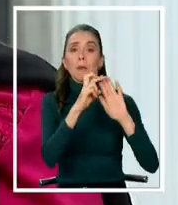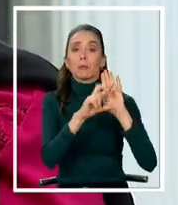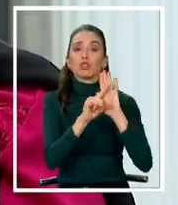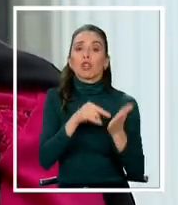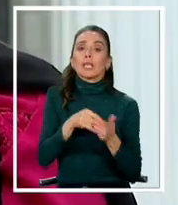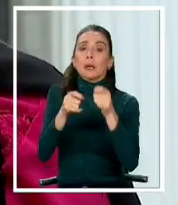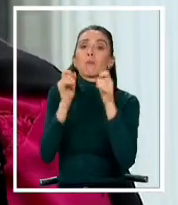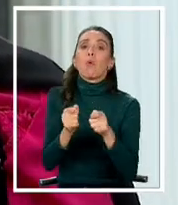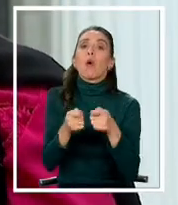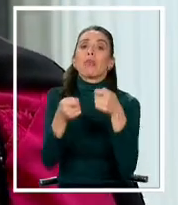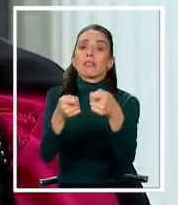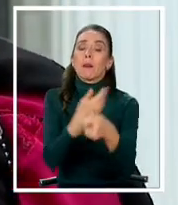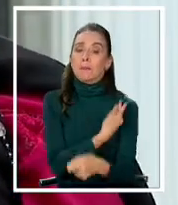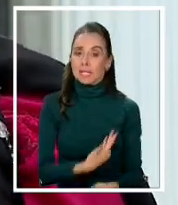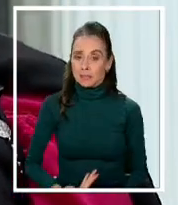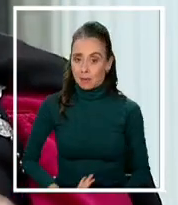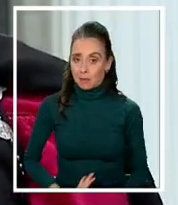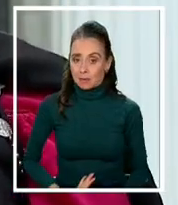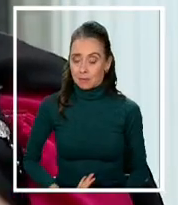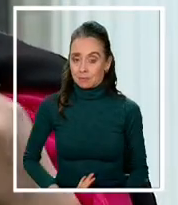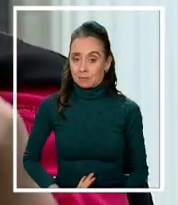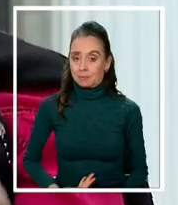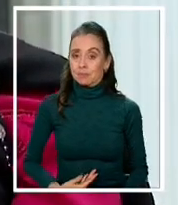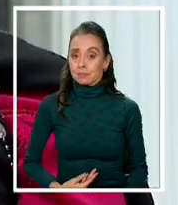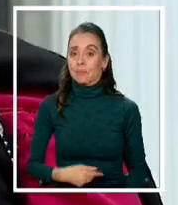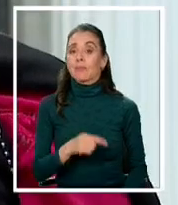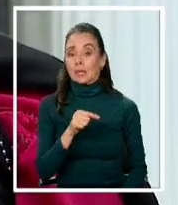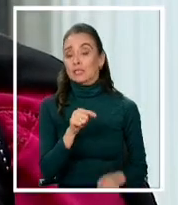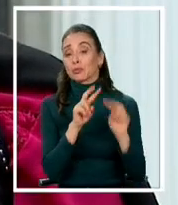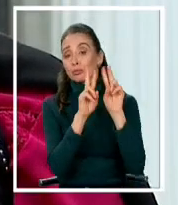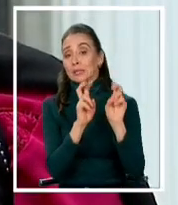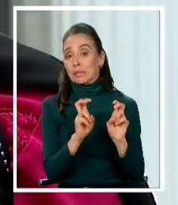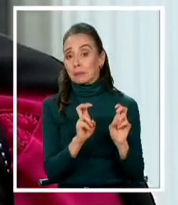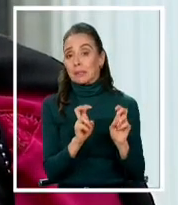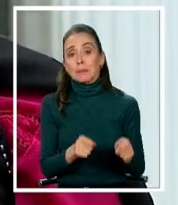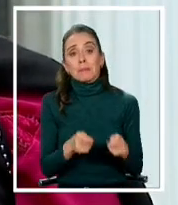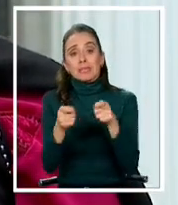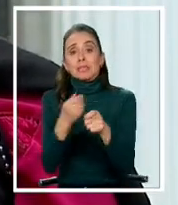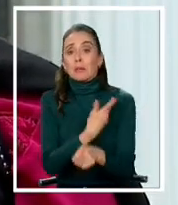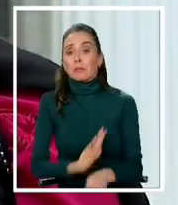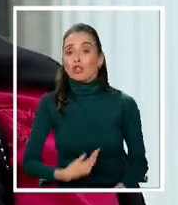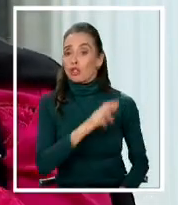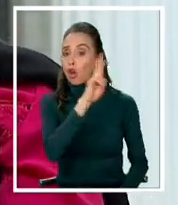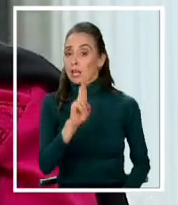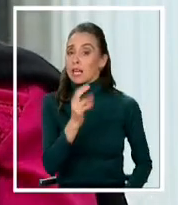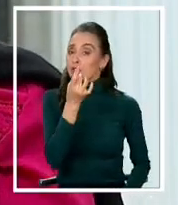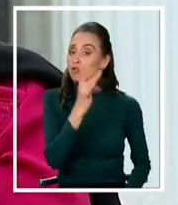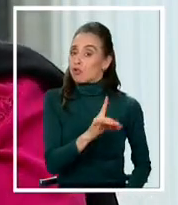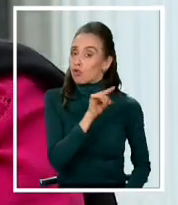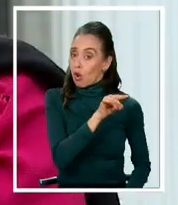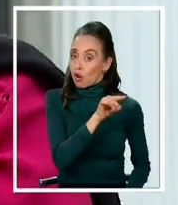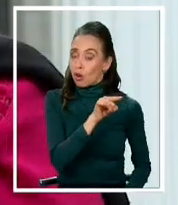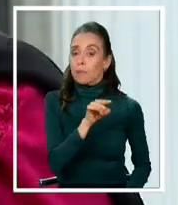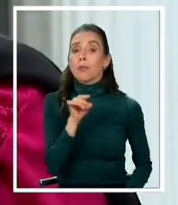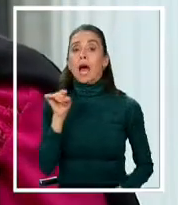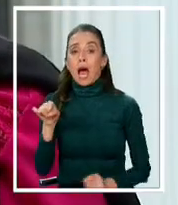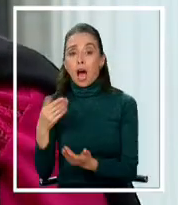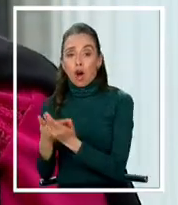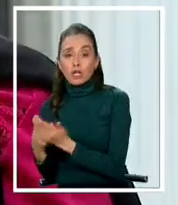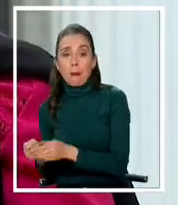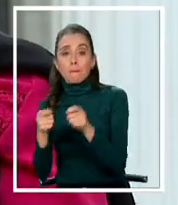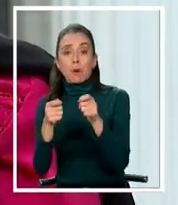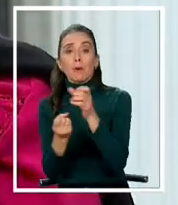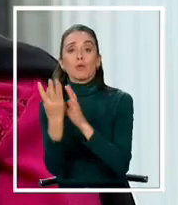que habían materias o asuntos que solamente el presidente podía presentar proyectos de ley. Nosotros en el sistema que estamos